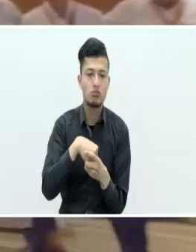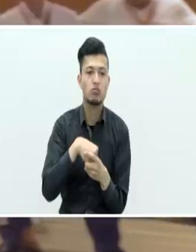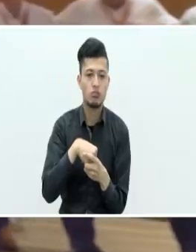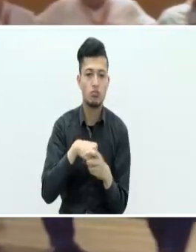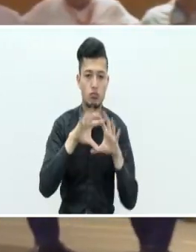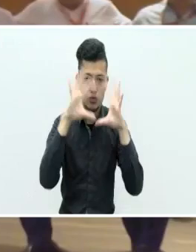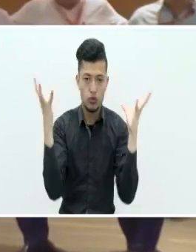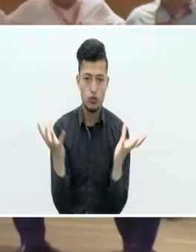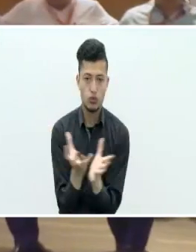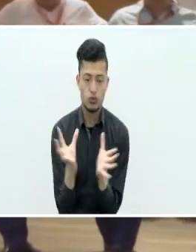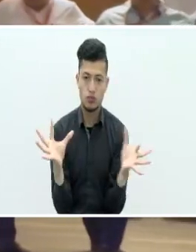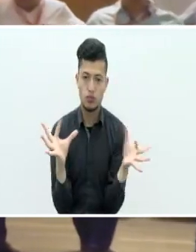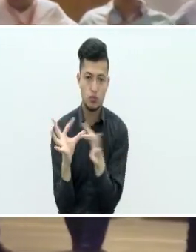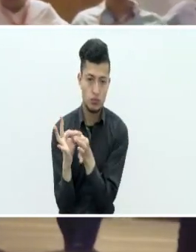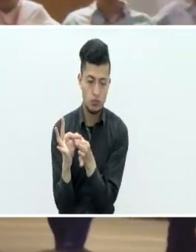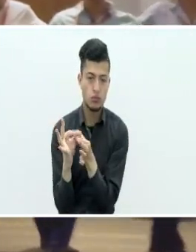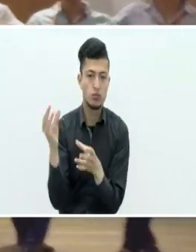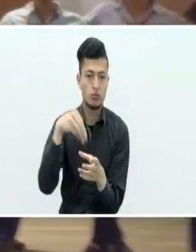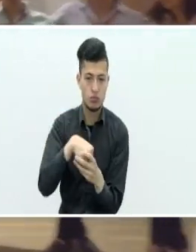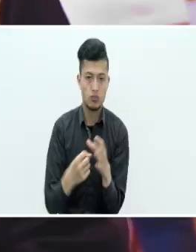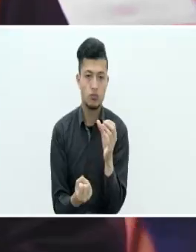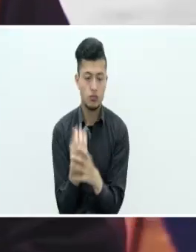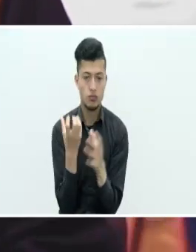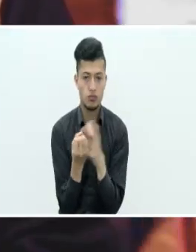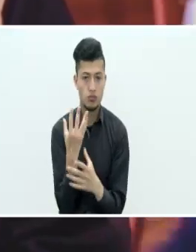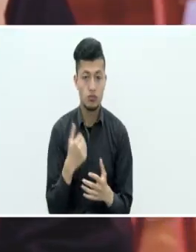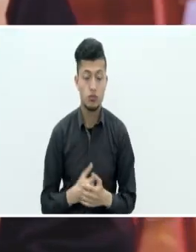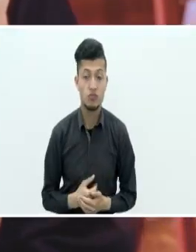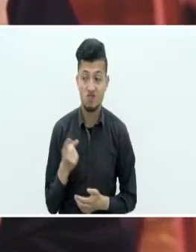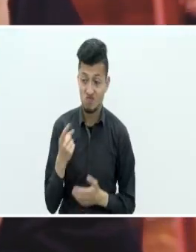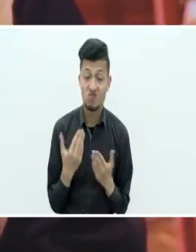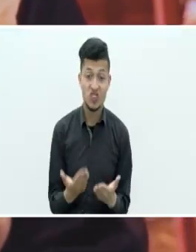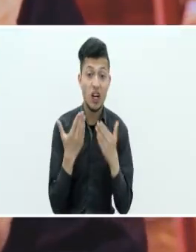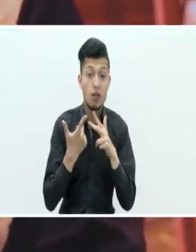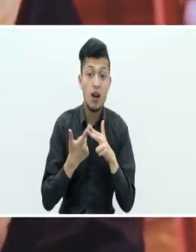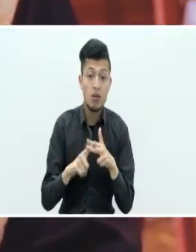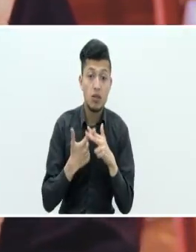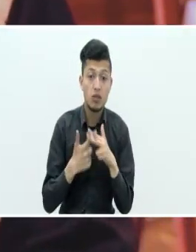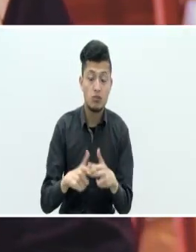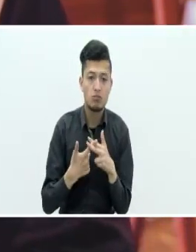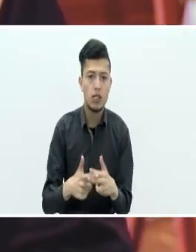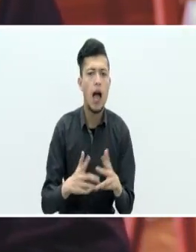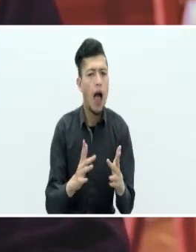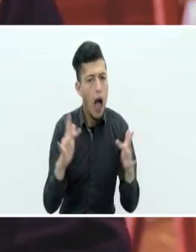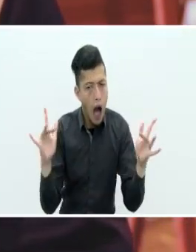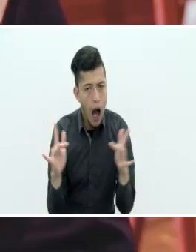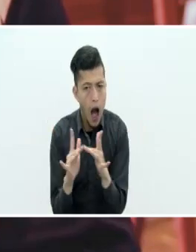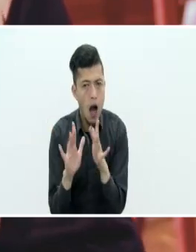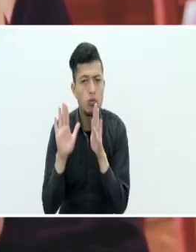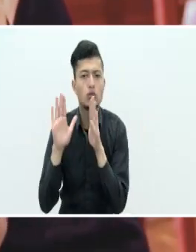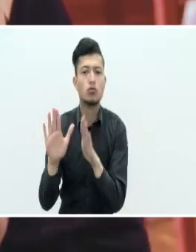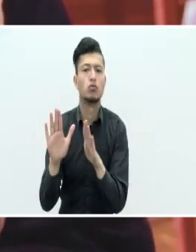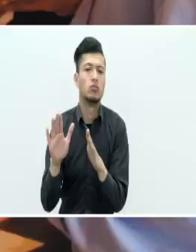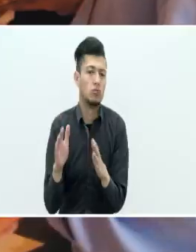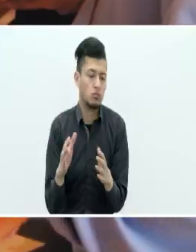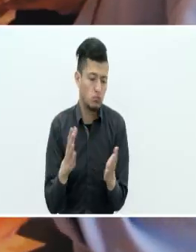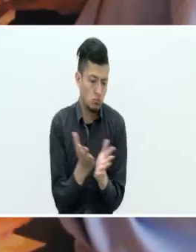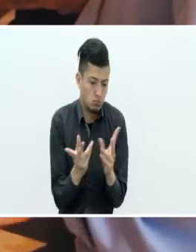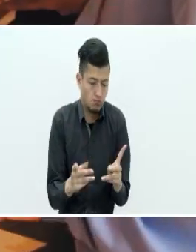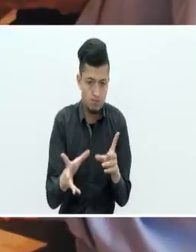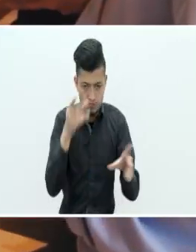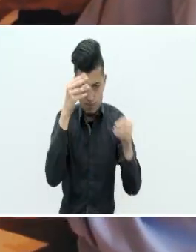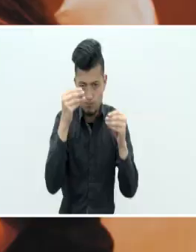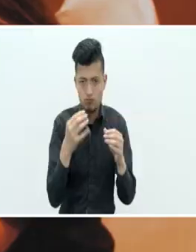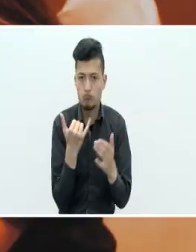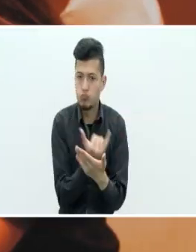o al mundo productivo. Me parece un elemento, una herramienta por así decirlo, muy apta para los aprendices, para